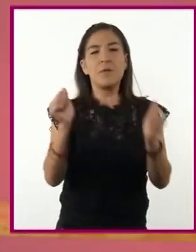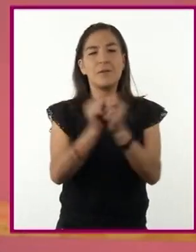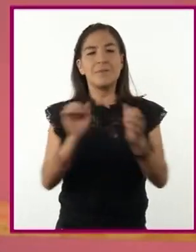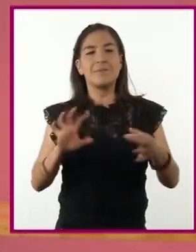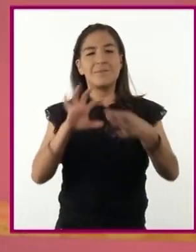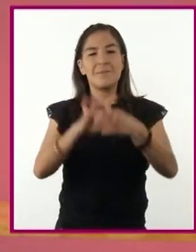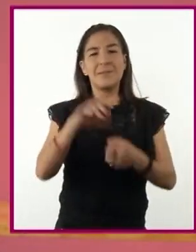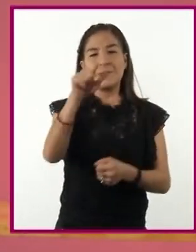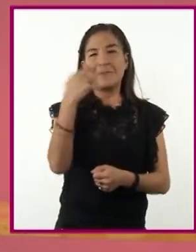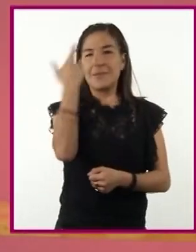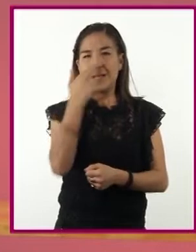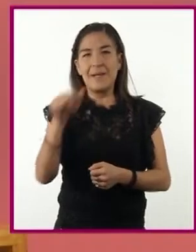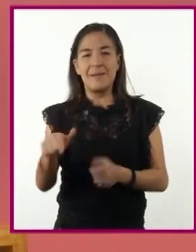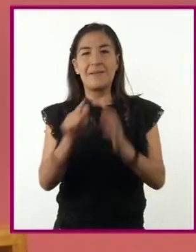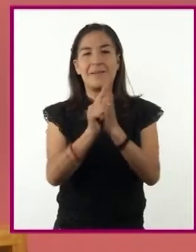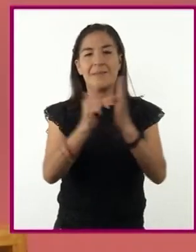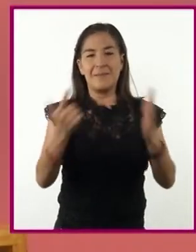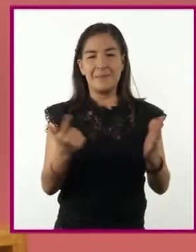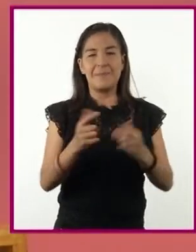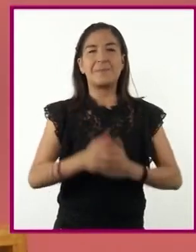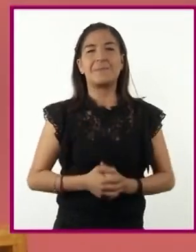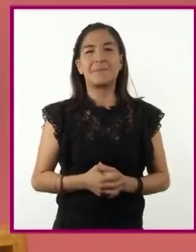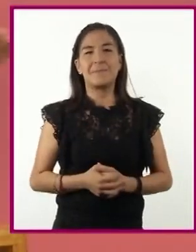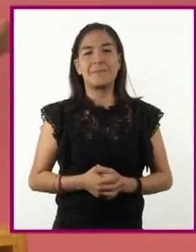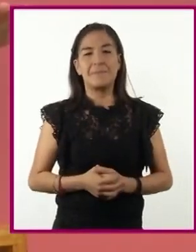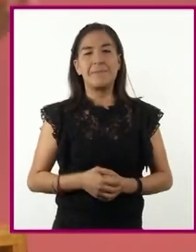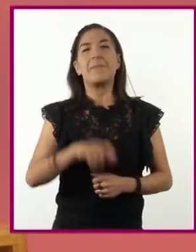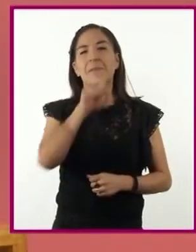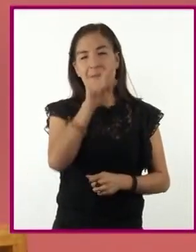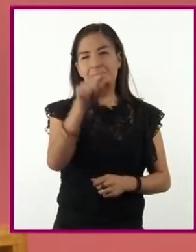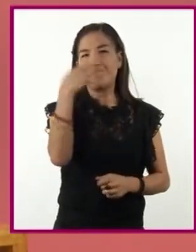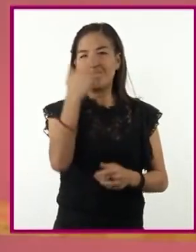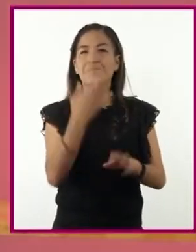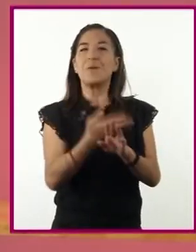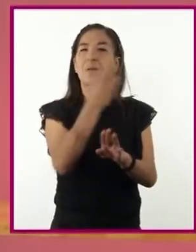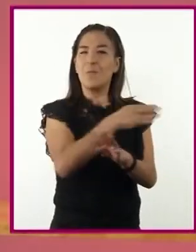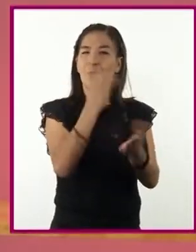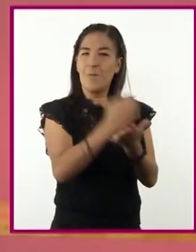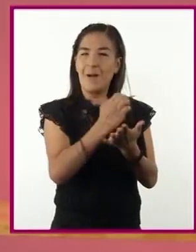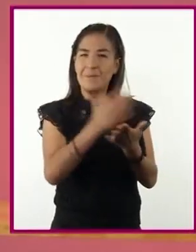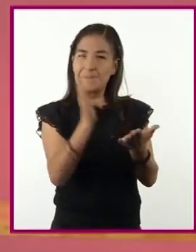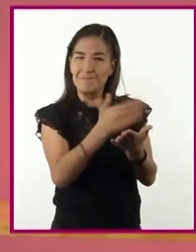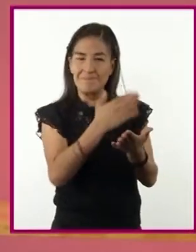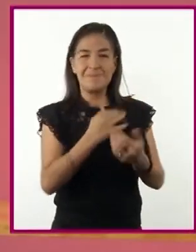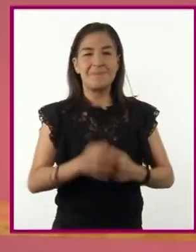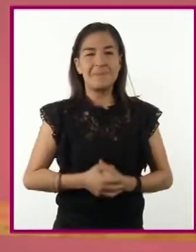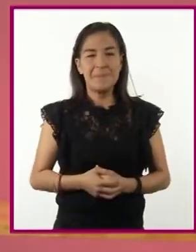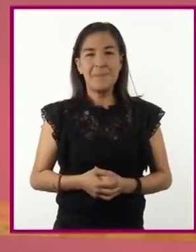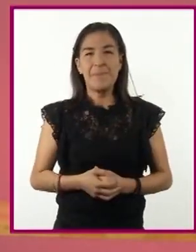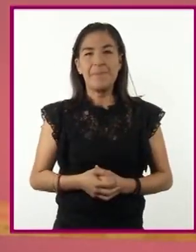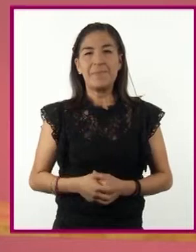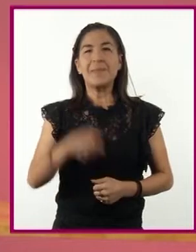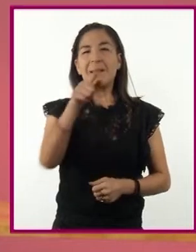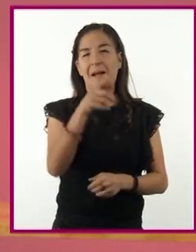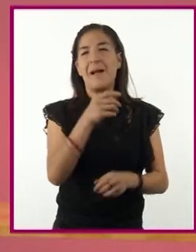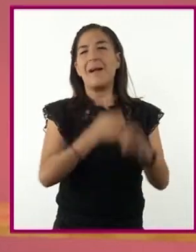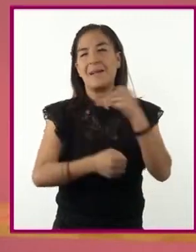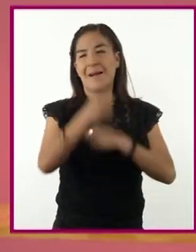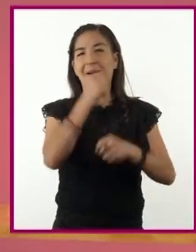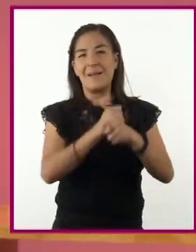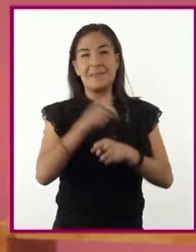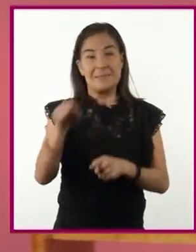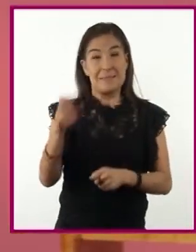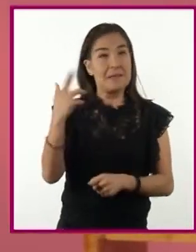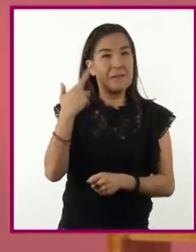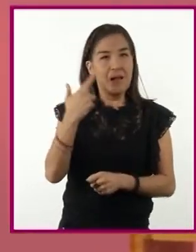al momento de consultar su libro de texto y revisar sus apuntes. Desde hace ya muchos años, la